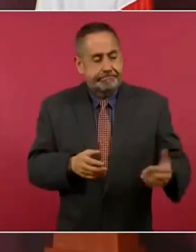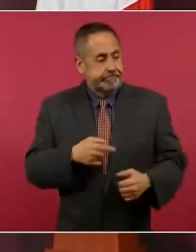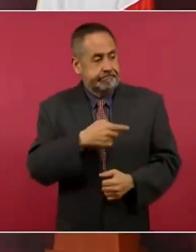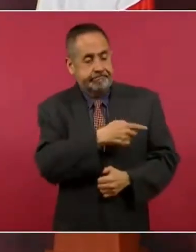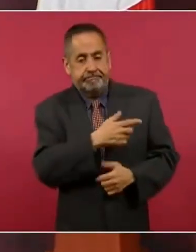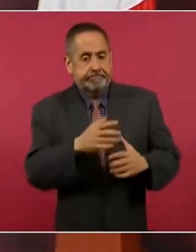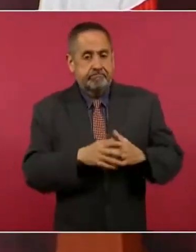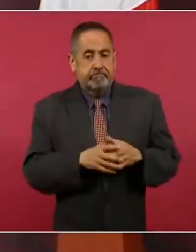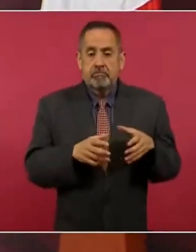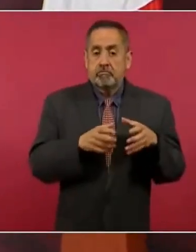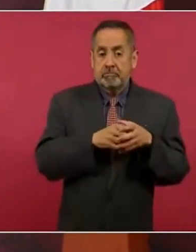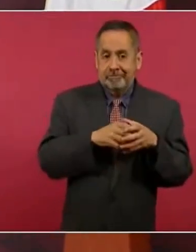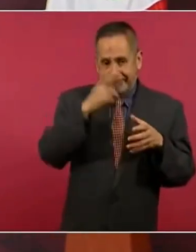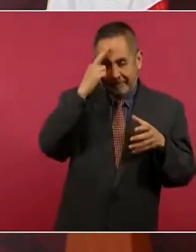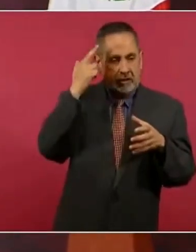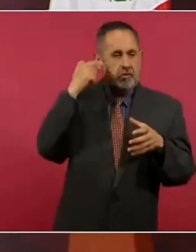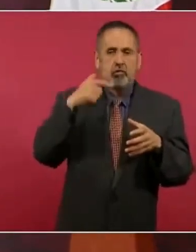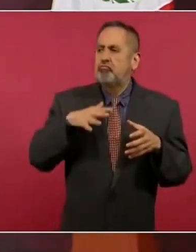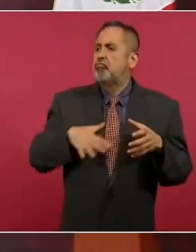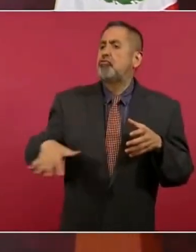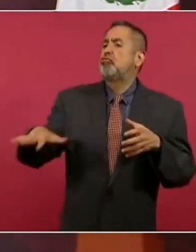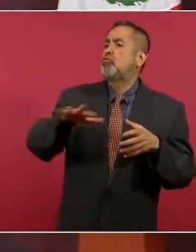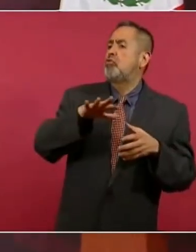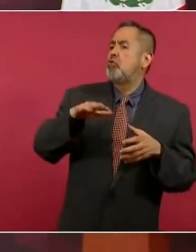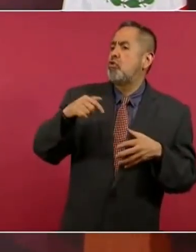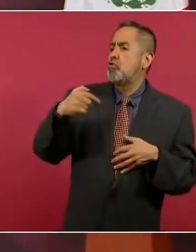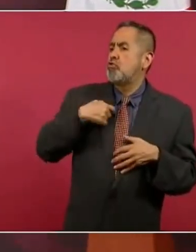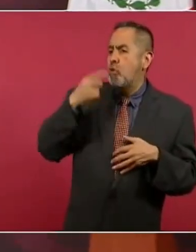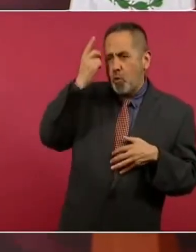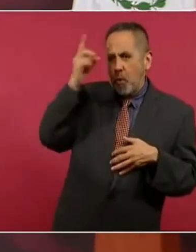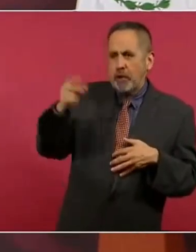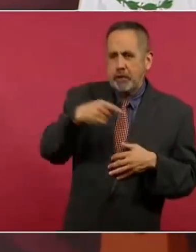los que se sentían dueños del país,